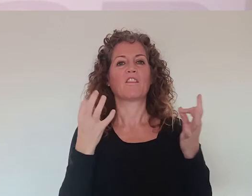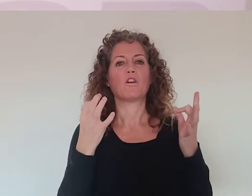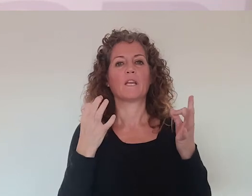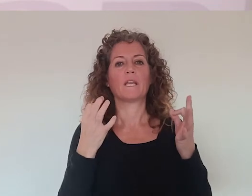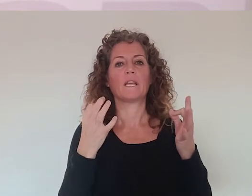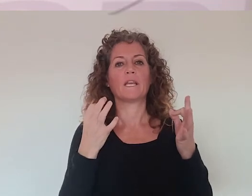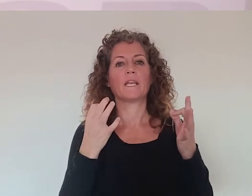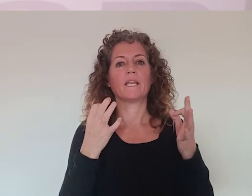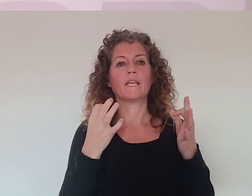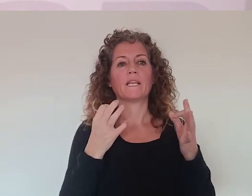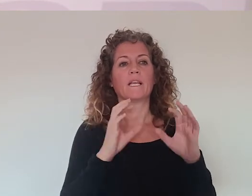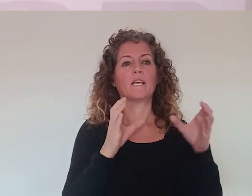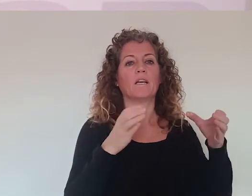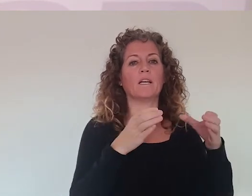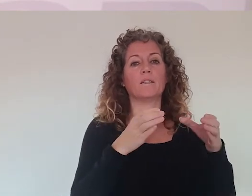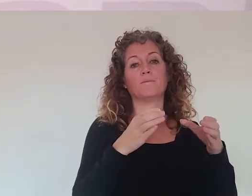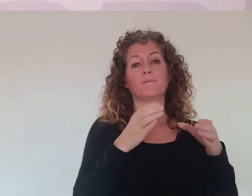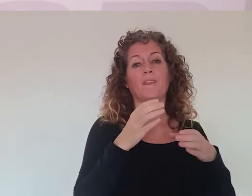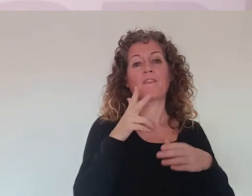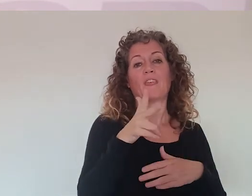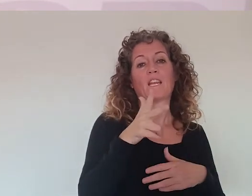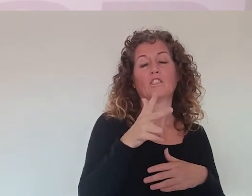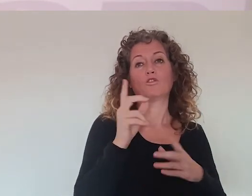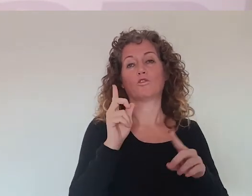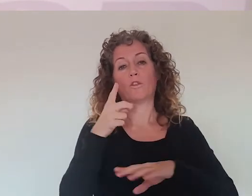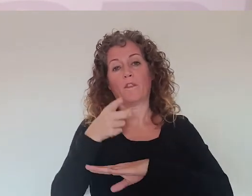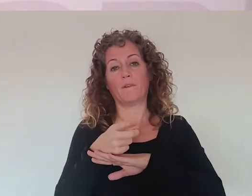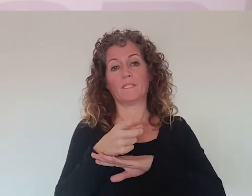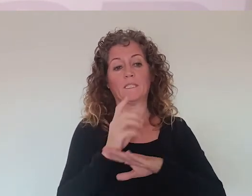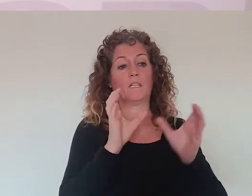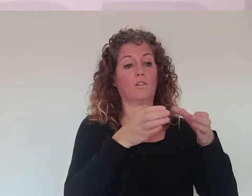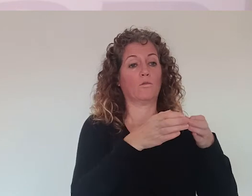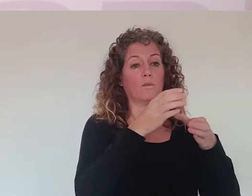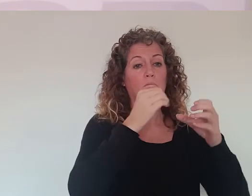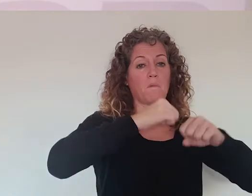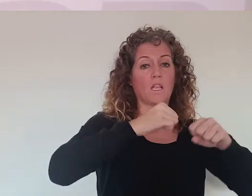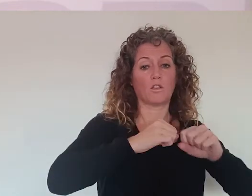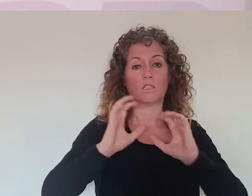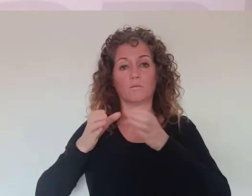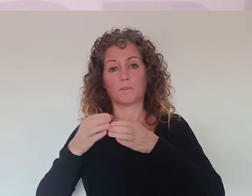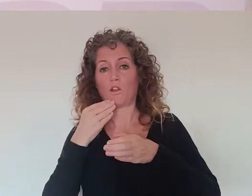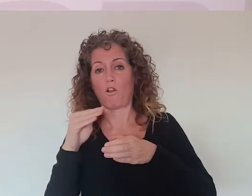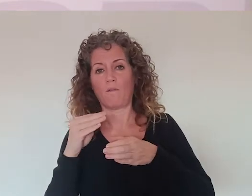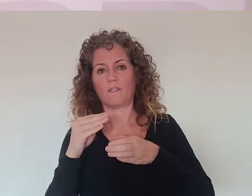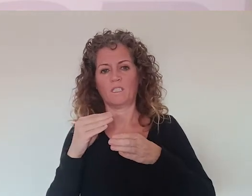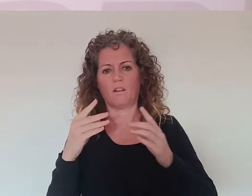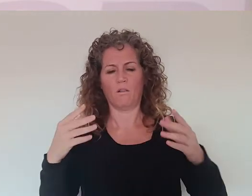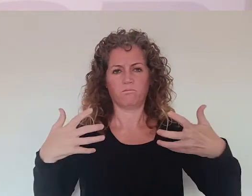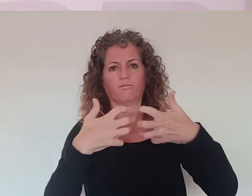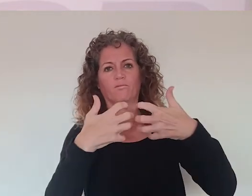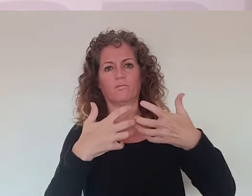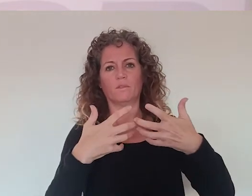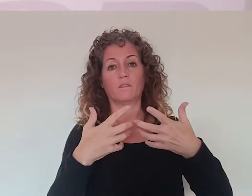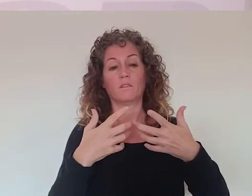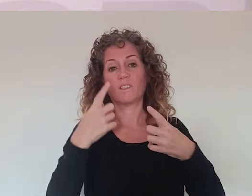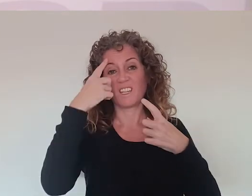confrontar derechos y deberes o oportunidades de personas mayores y personas jóvenes. Yo creo que